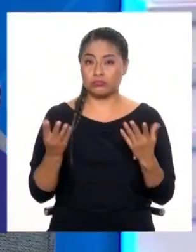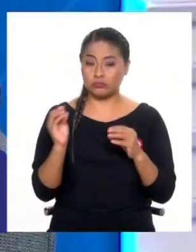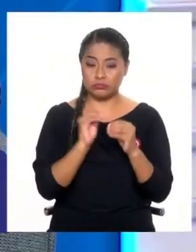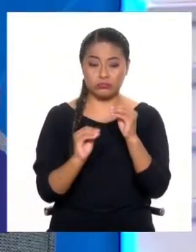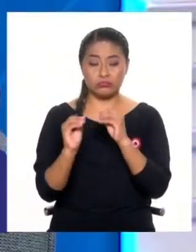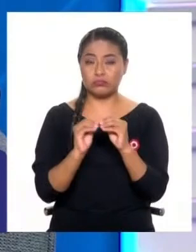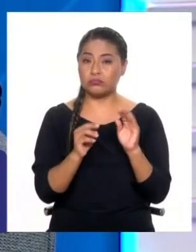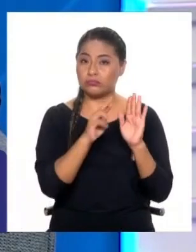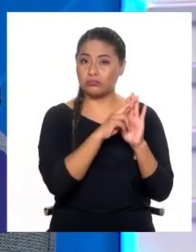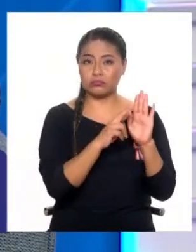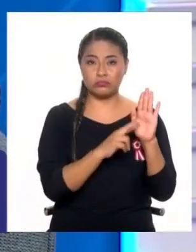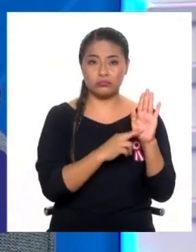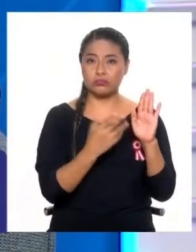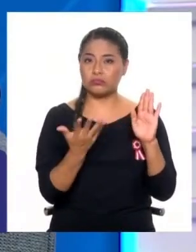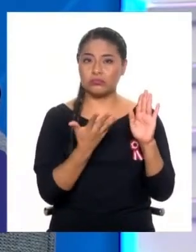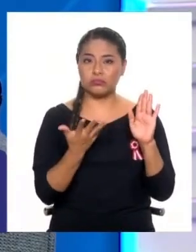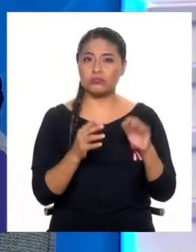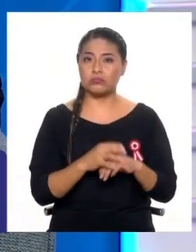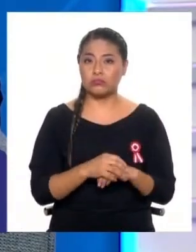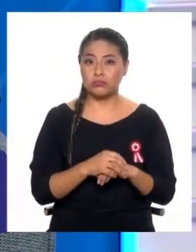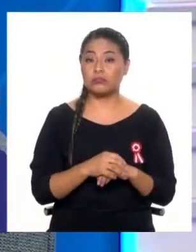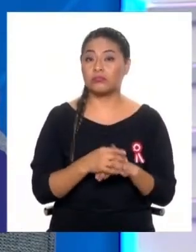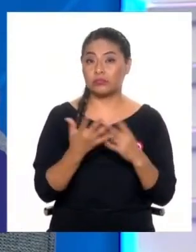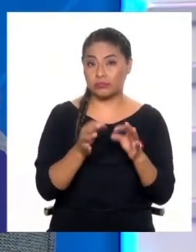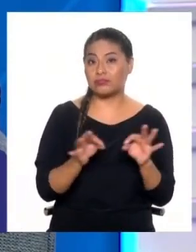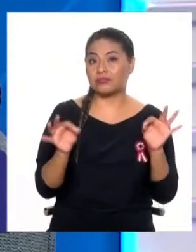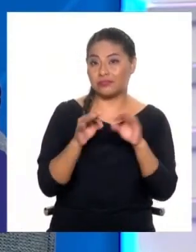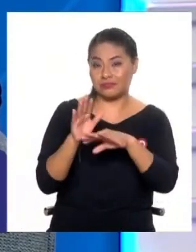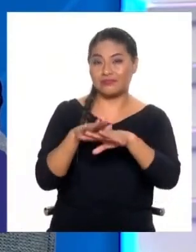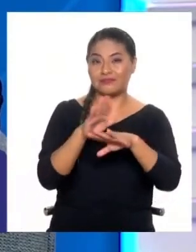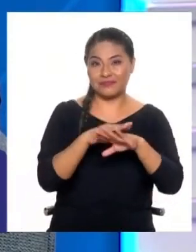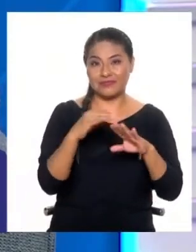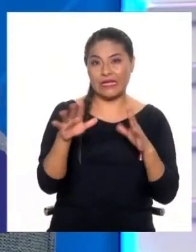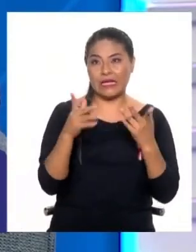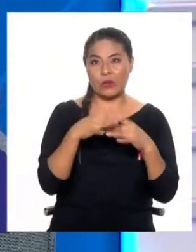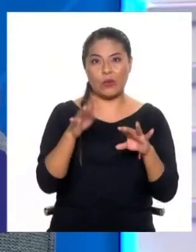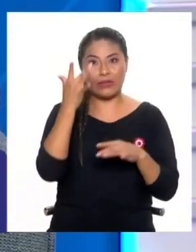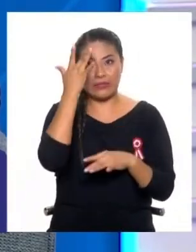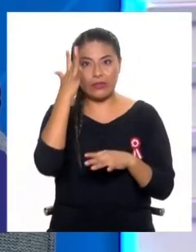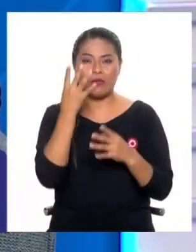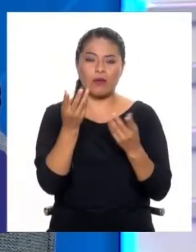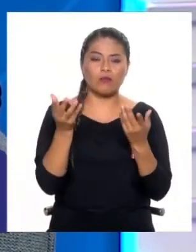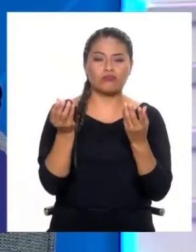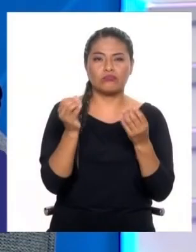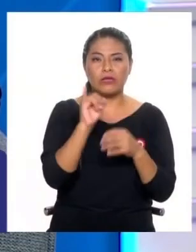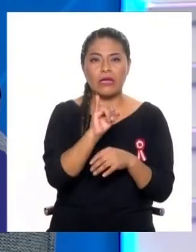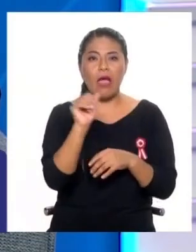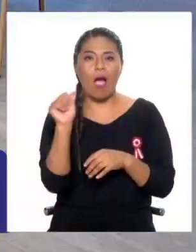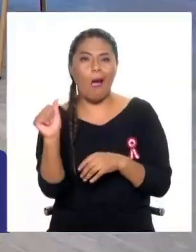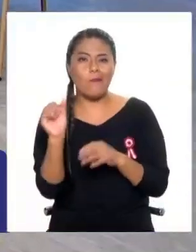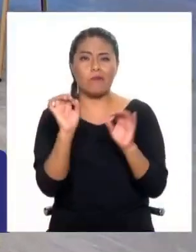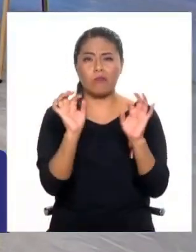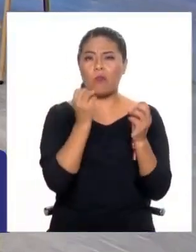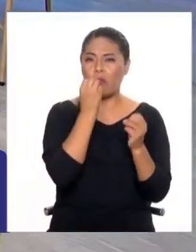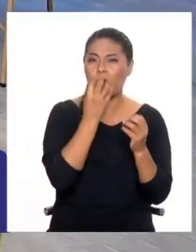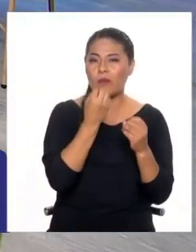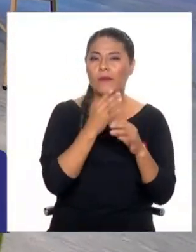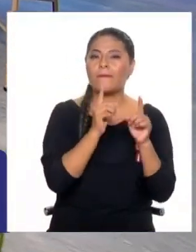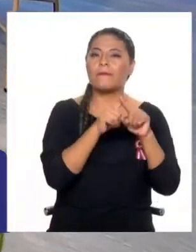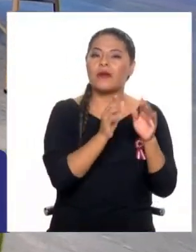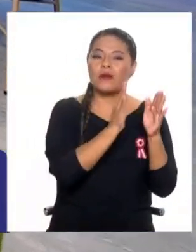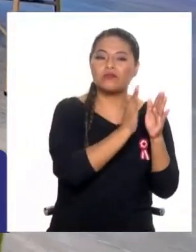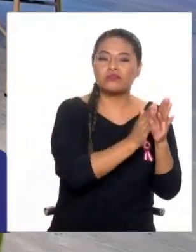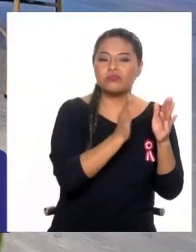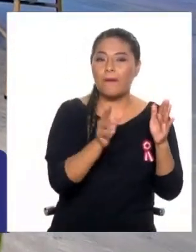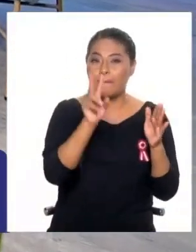reglamentar. Mira. algunos presupuestos, ¿no? Porque, claro, la inteligencia artificial suena muy bien y todas estas cosas, pero ¿qué cosas previas tendría que pasar